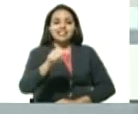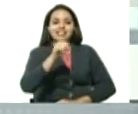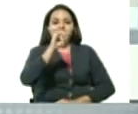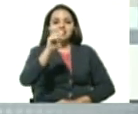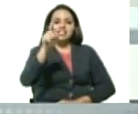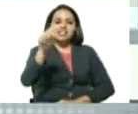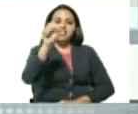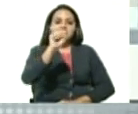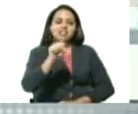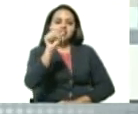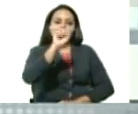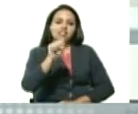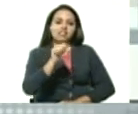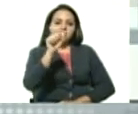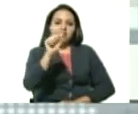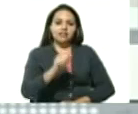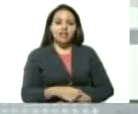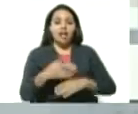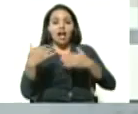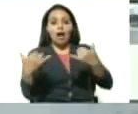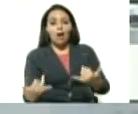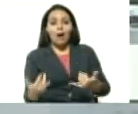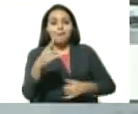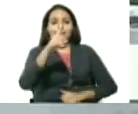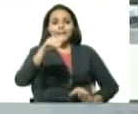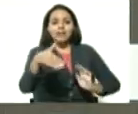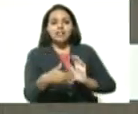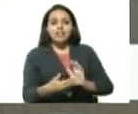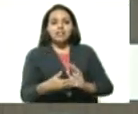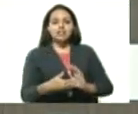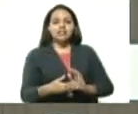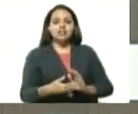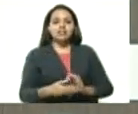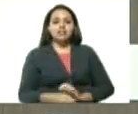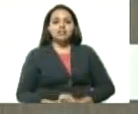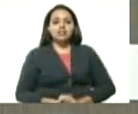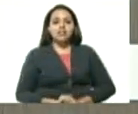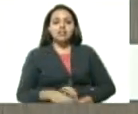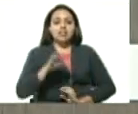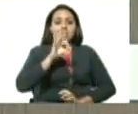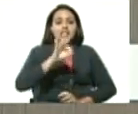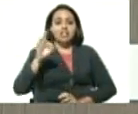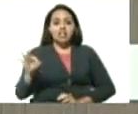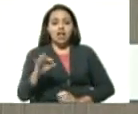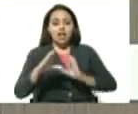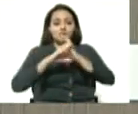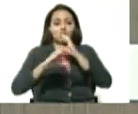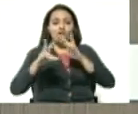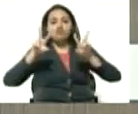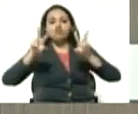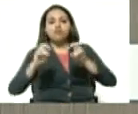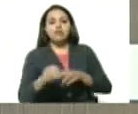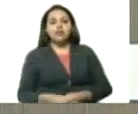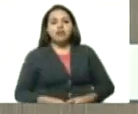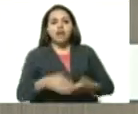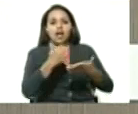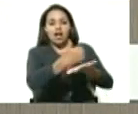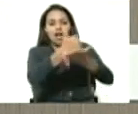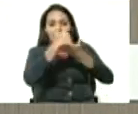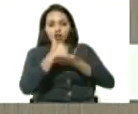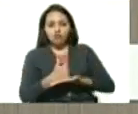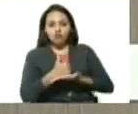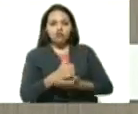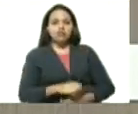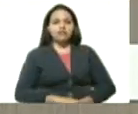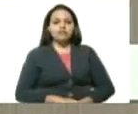estamos, presidente. 1.000 nuevas 33 unidades que llegaron a Venezuela gracias a la cooperación con la